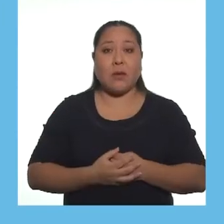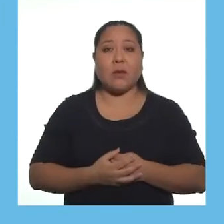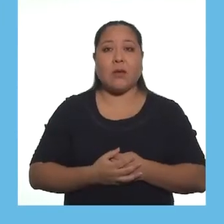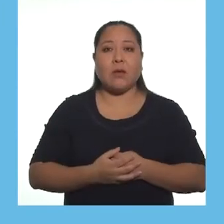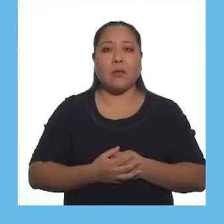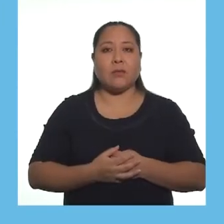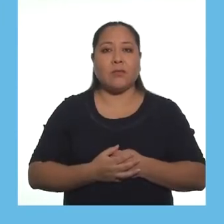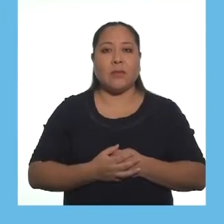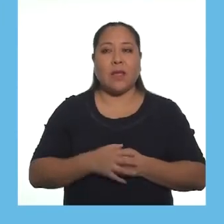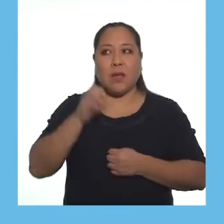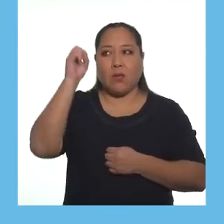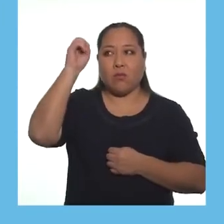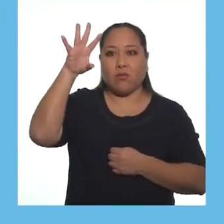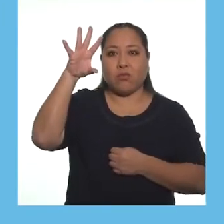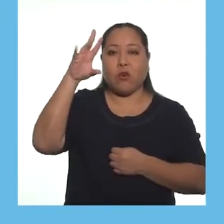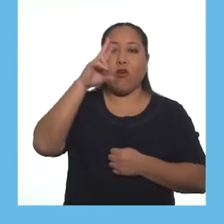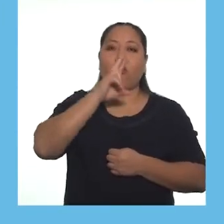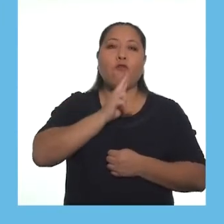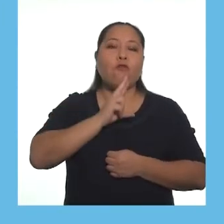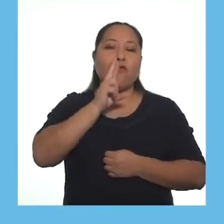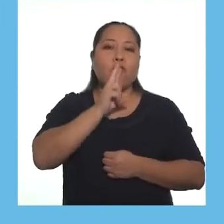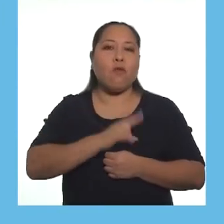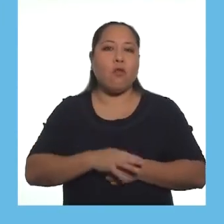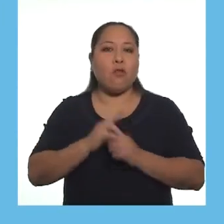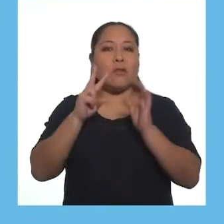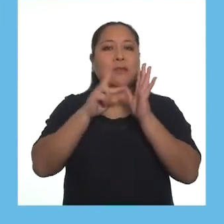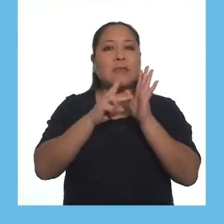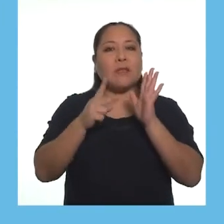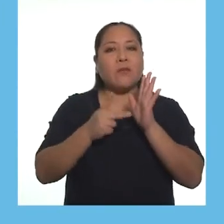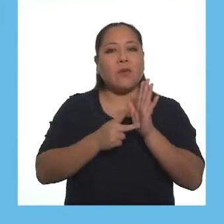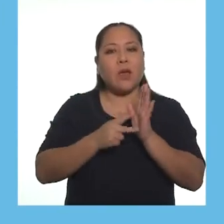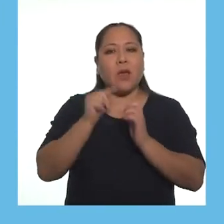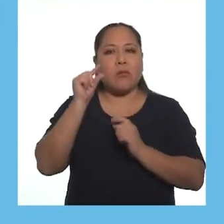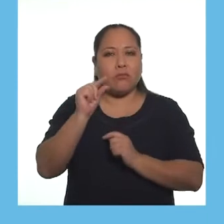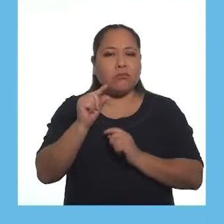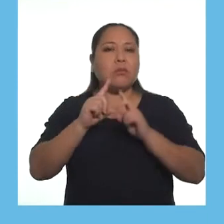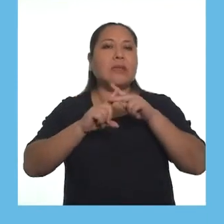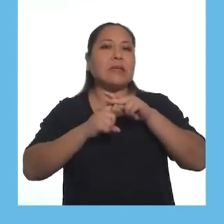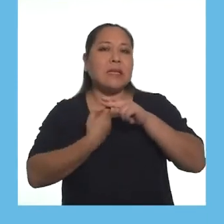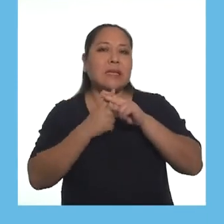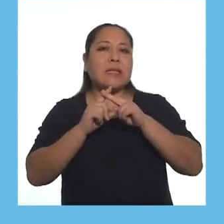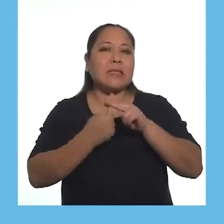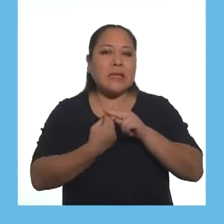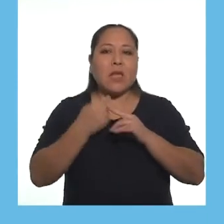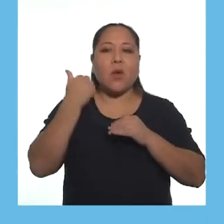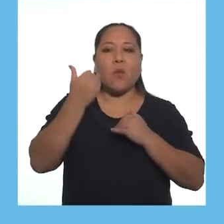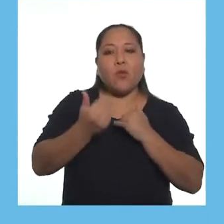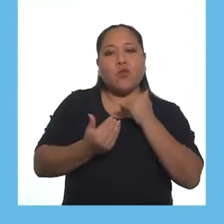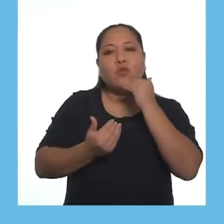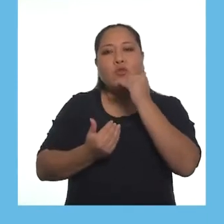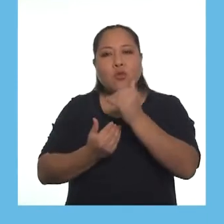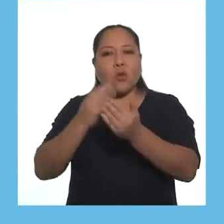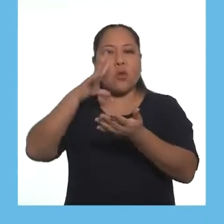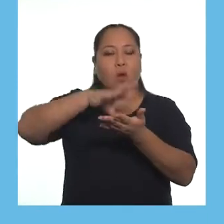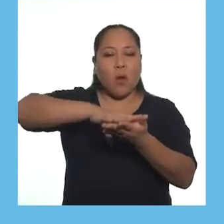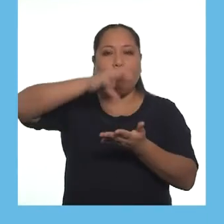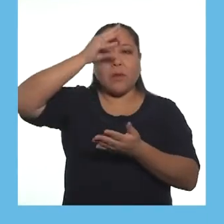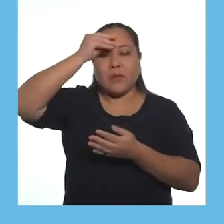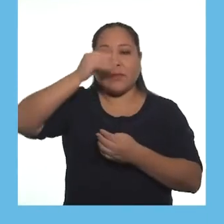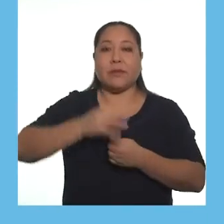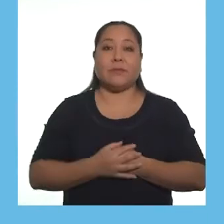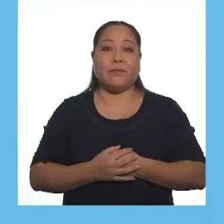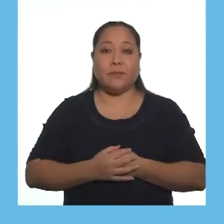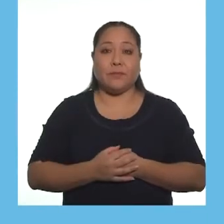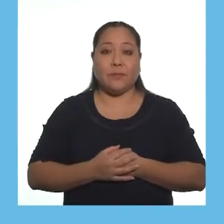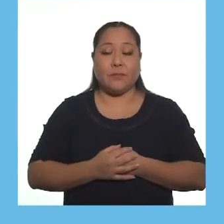la selva? La luz del semáforo en rojo significa que están iniciando el proceso de